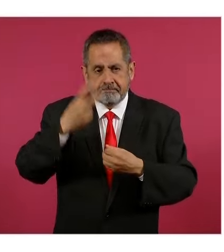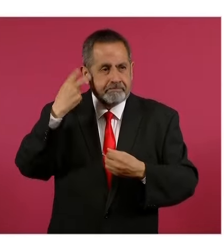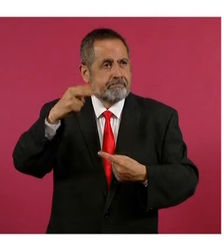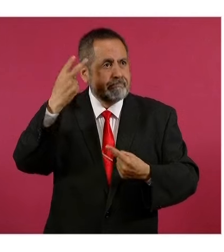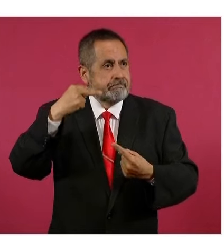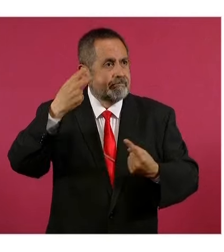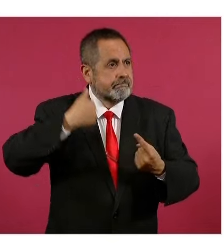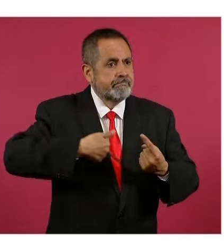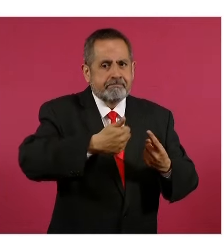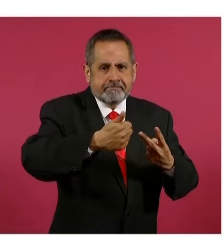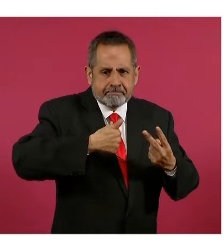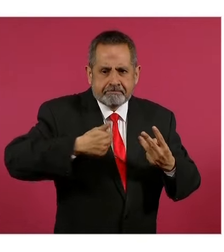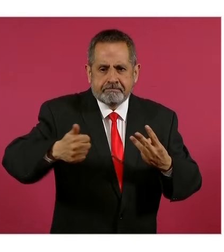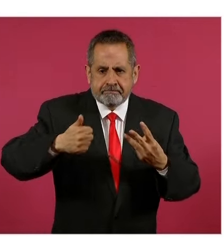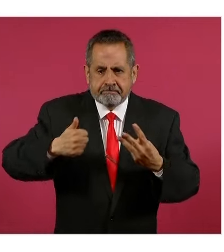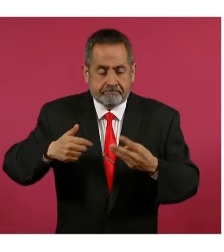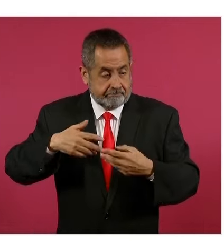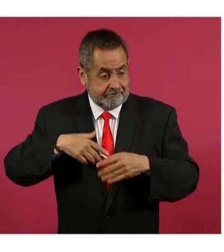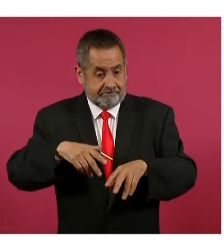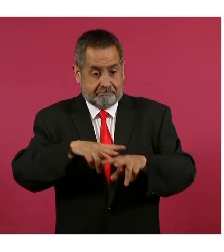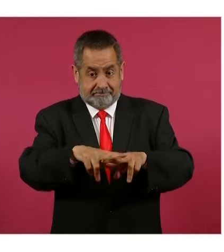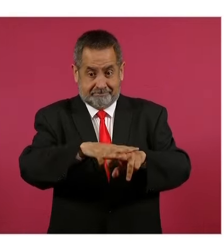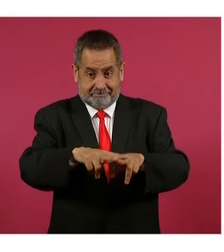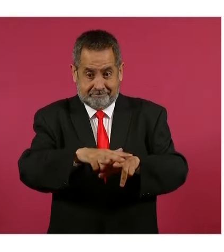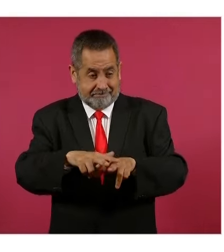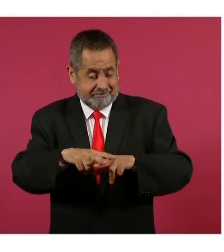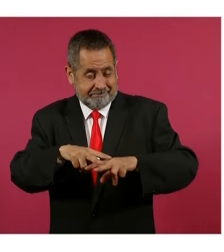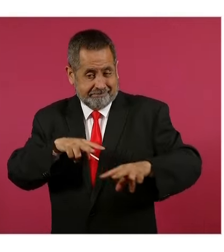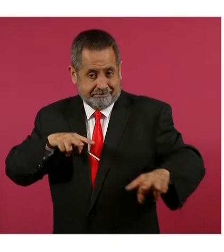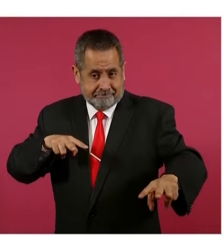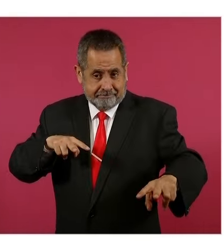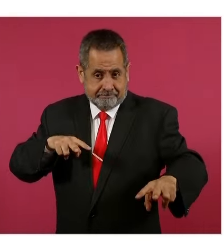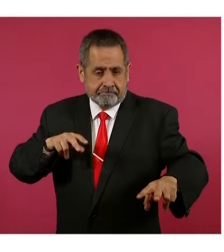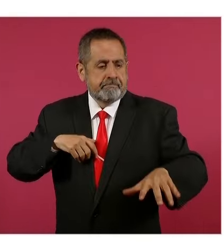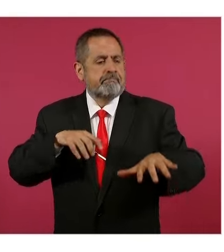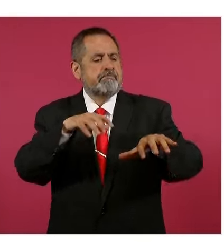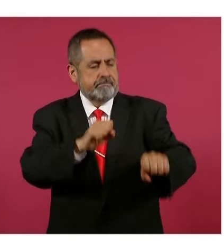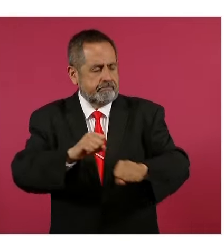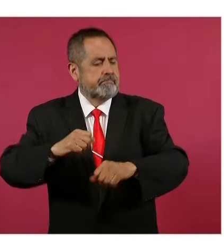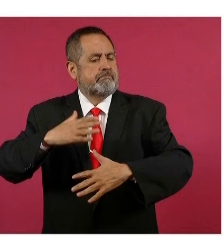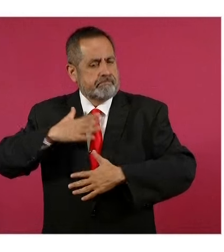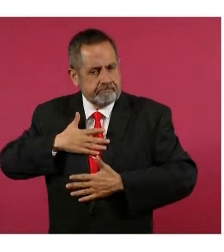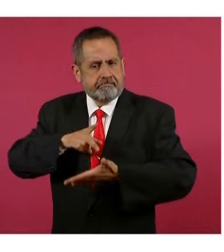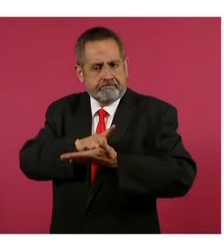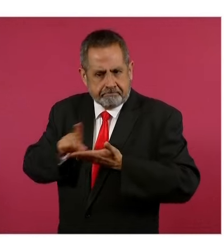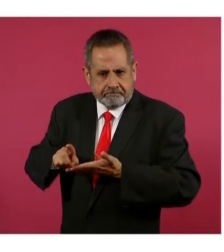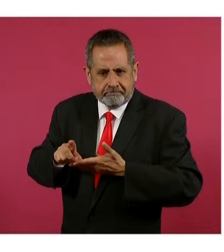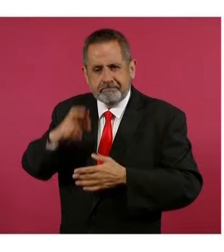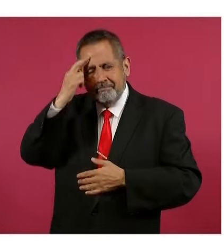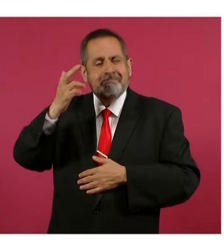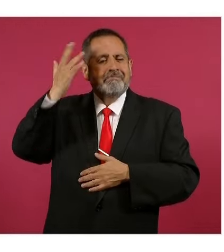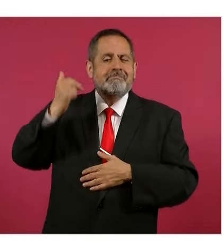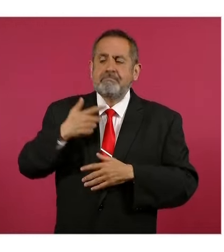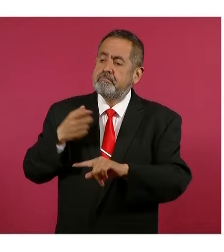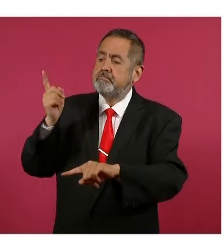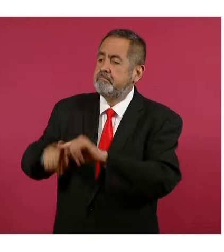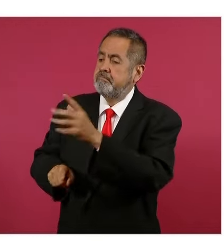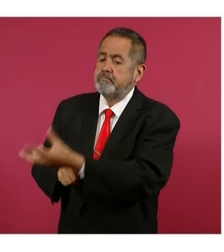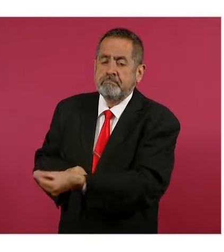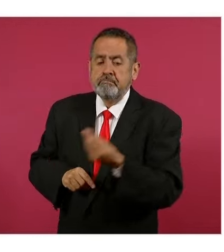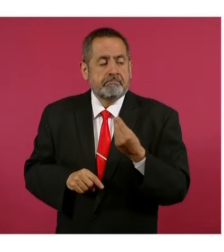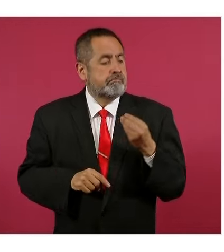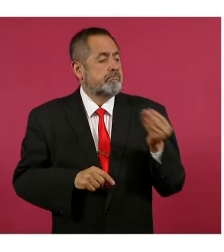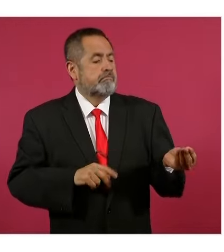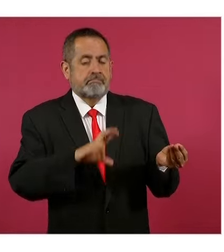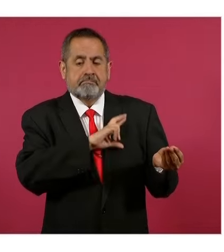derecho de utilizar las vías férreas para el transporte de pasajeros. Cuando se privatizaron las vías férreas, se